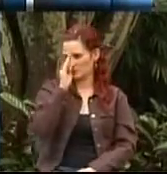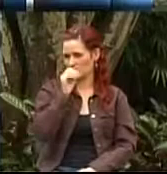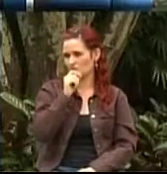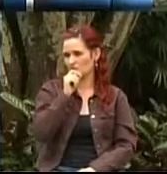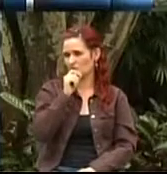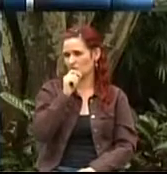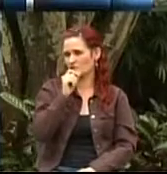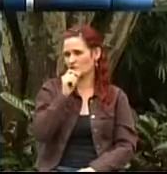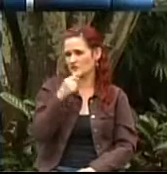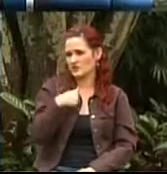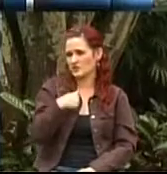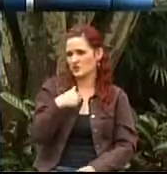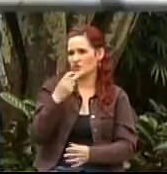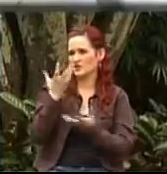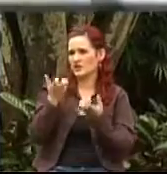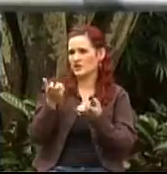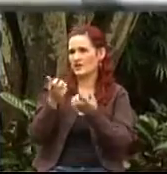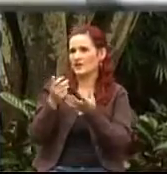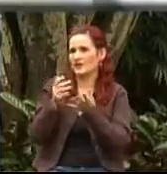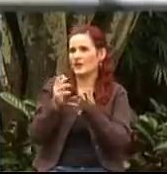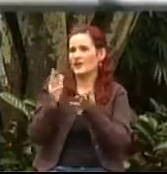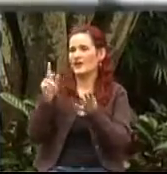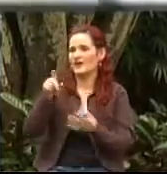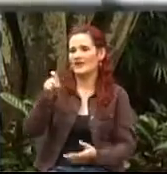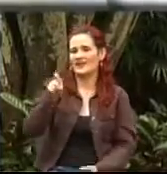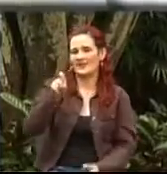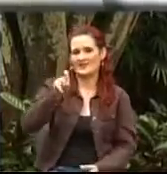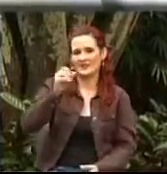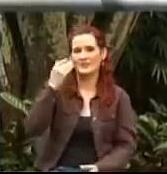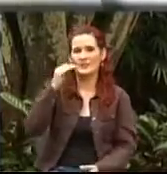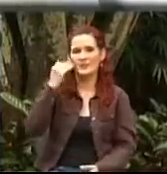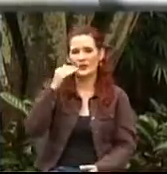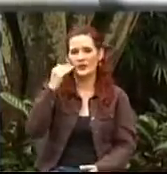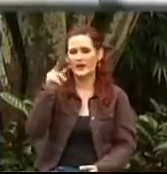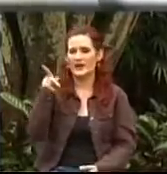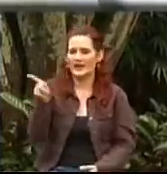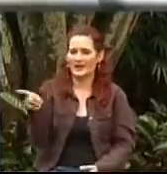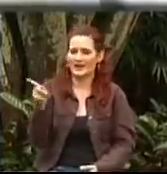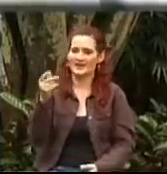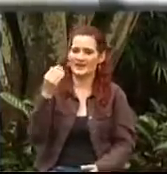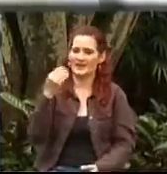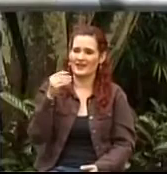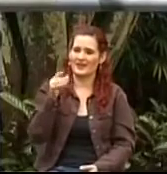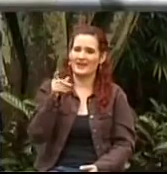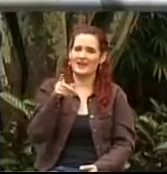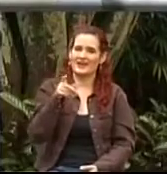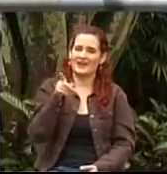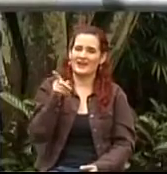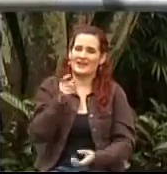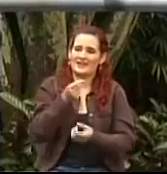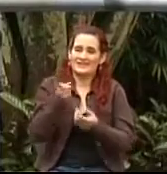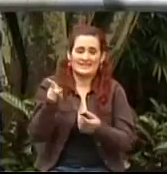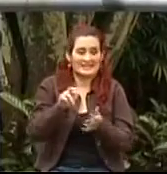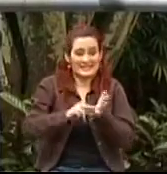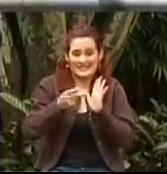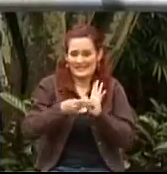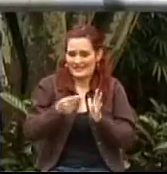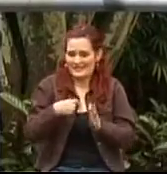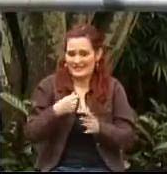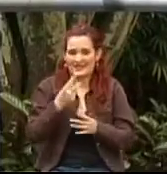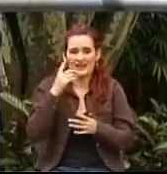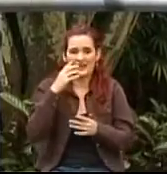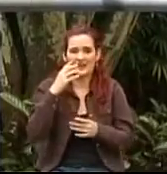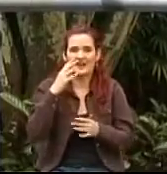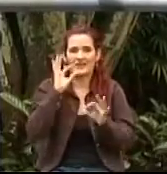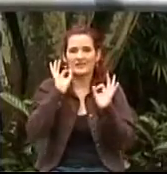movió el corazón ver a Jimena así y ver a Jimena el amor con que habla de Germán y el orgullo, además